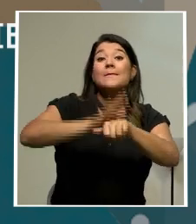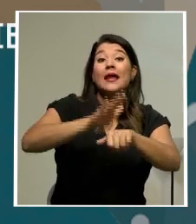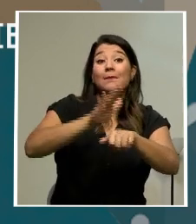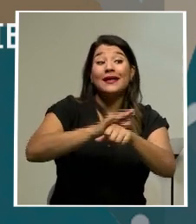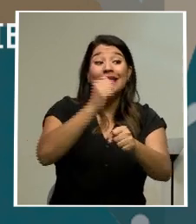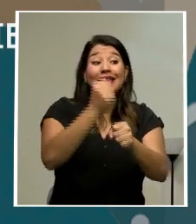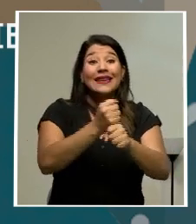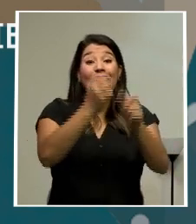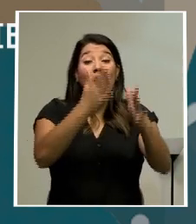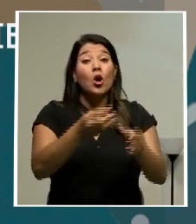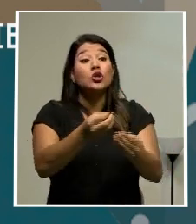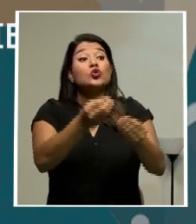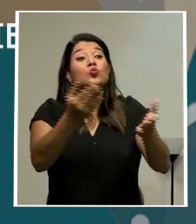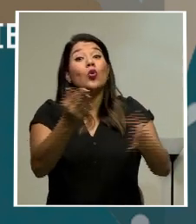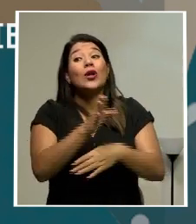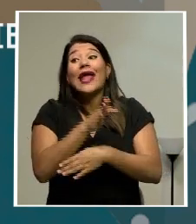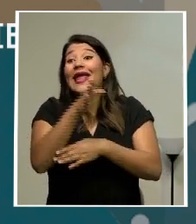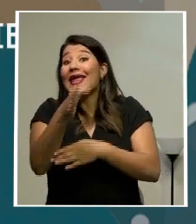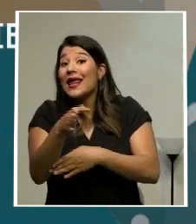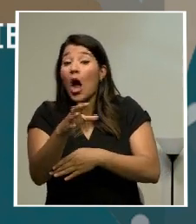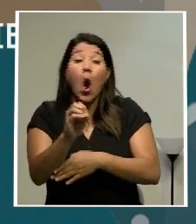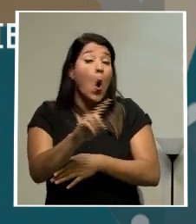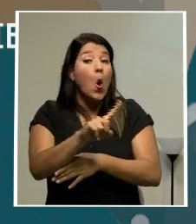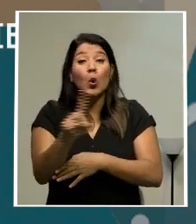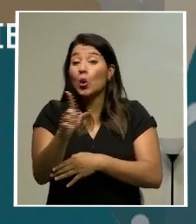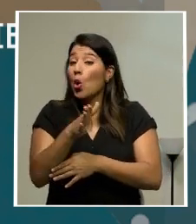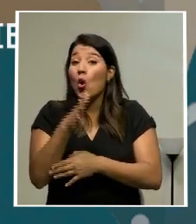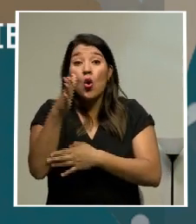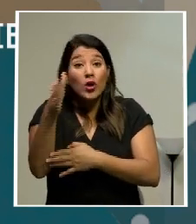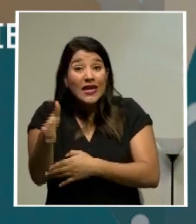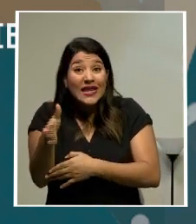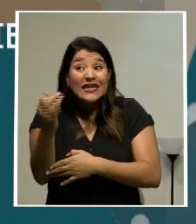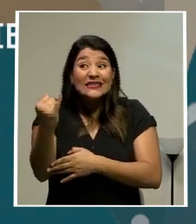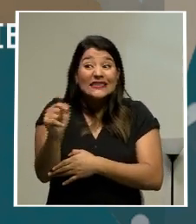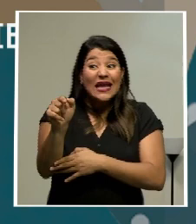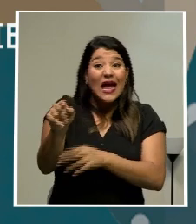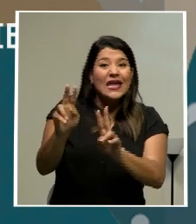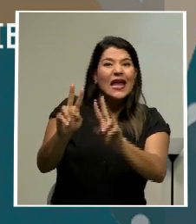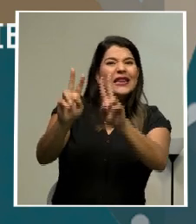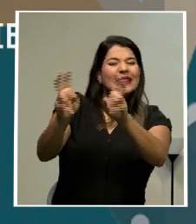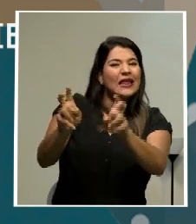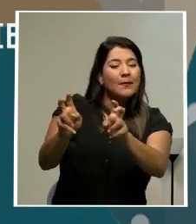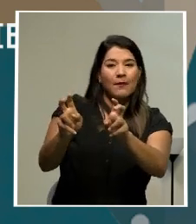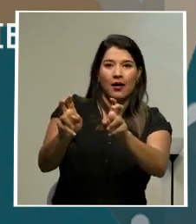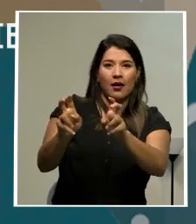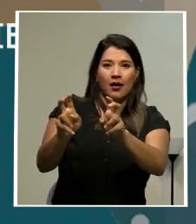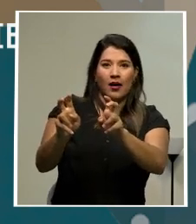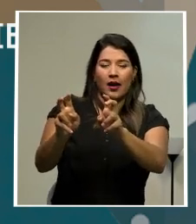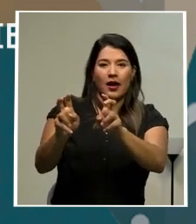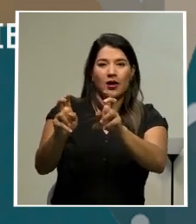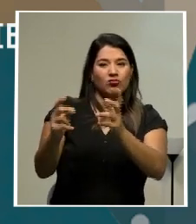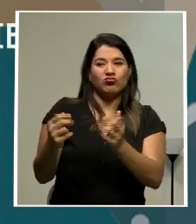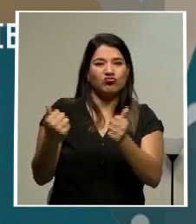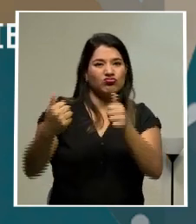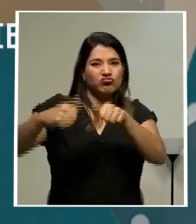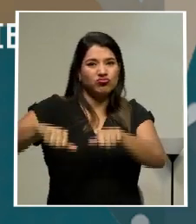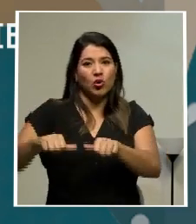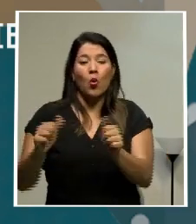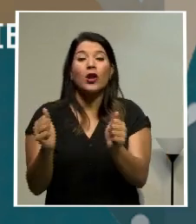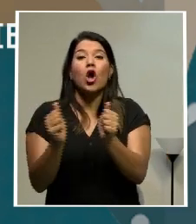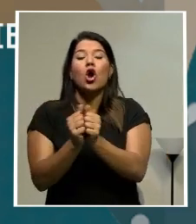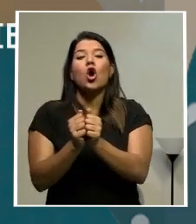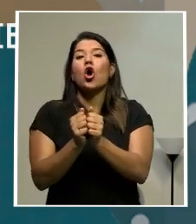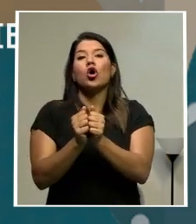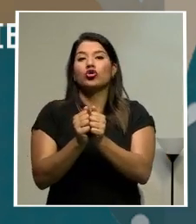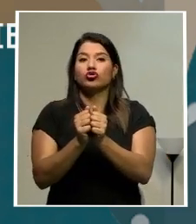actos o capacitaciones si van en contra de sus creencias religiosas, los magistrados avalaron este